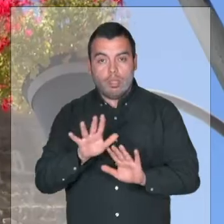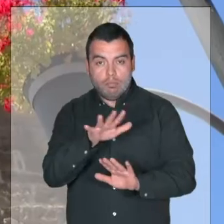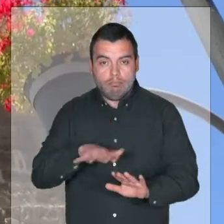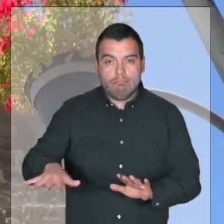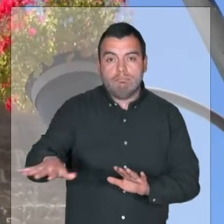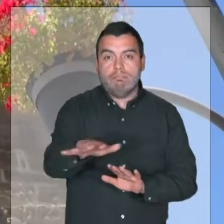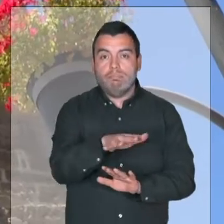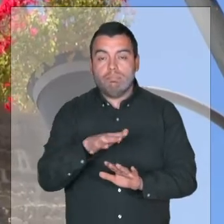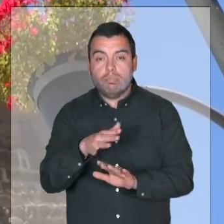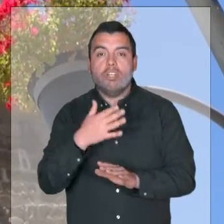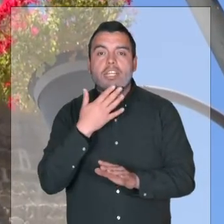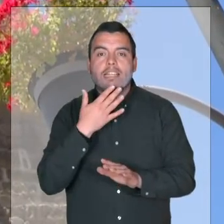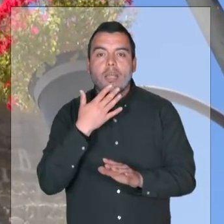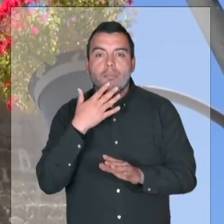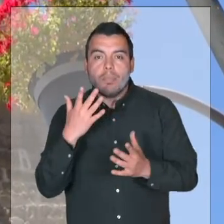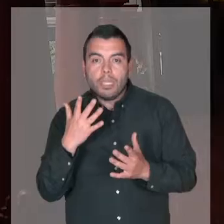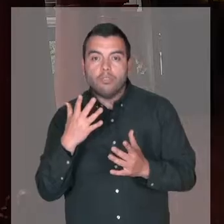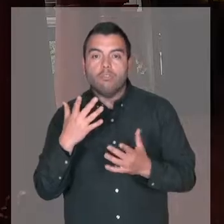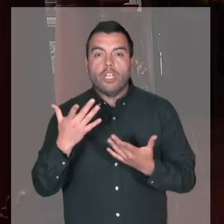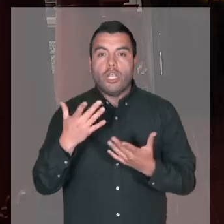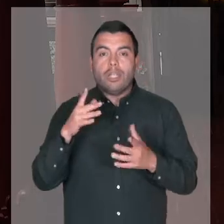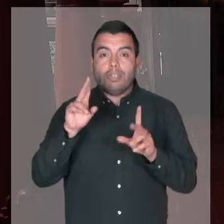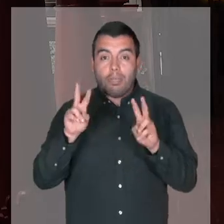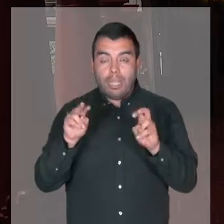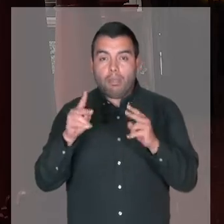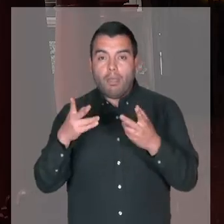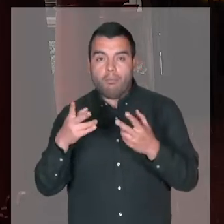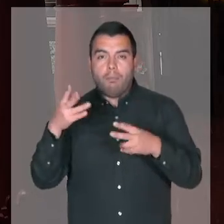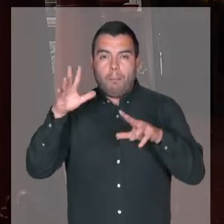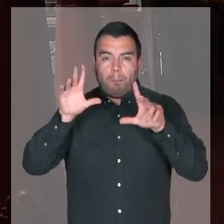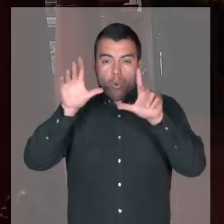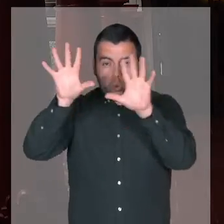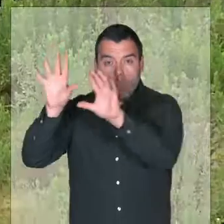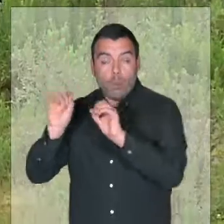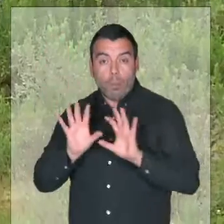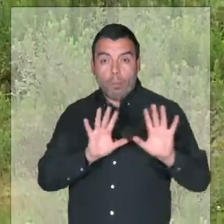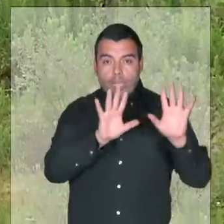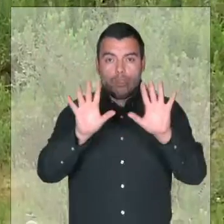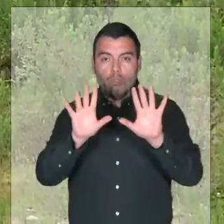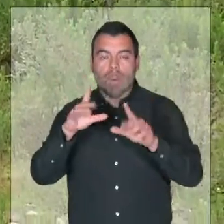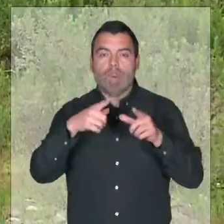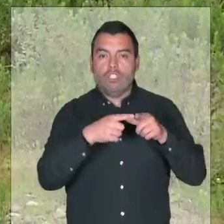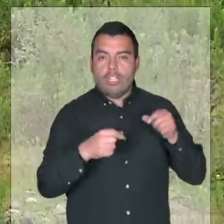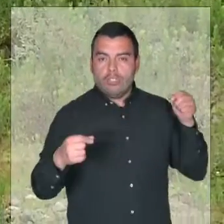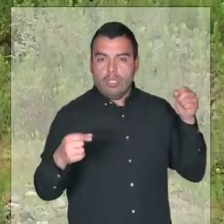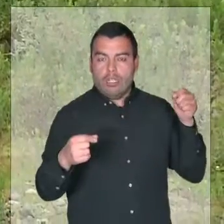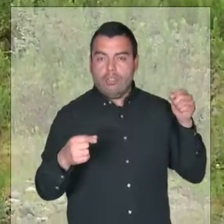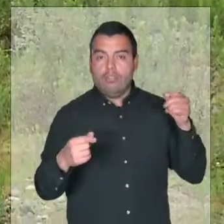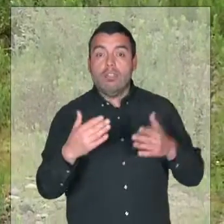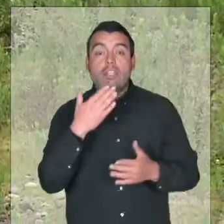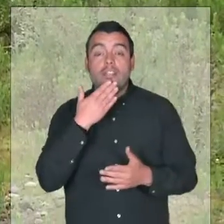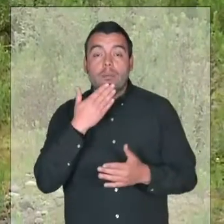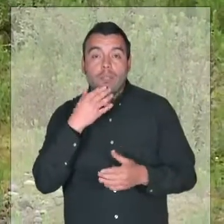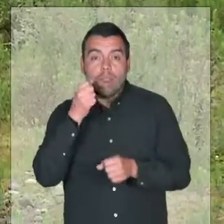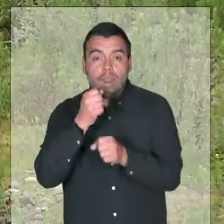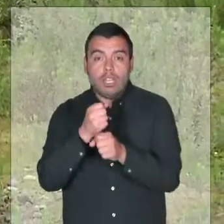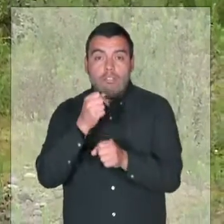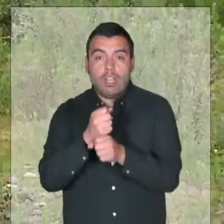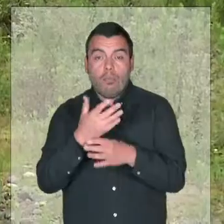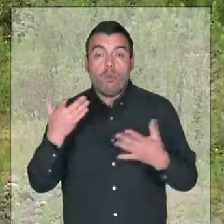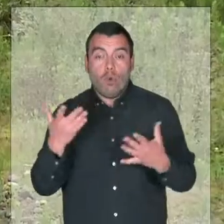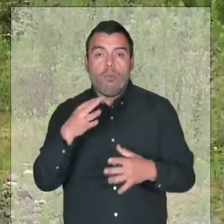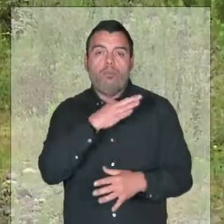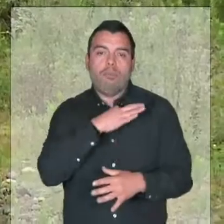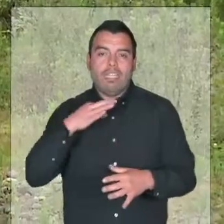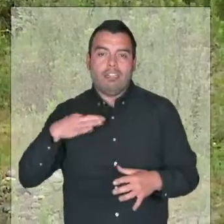en el que se encuentra y en comunicación directa con el Consejo de Monumentos Nacionales. Y por la parte ambiental, trabajamos también de la mano con el